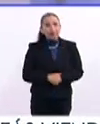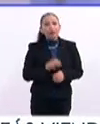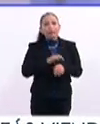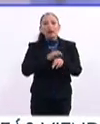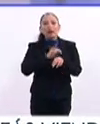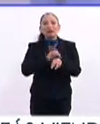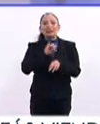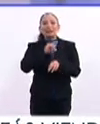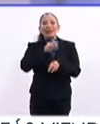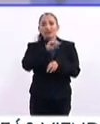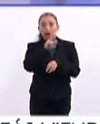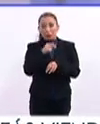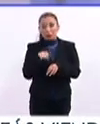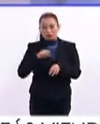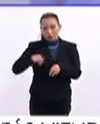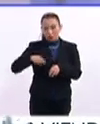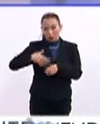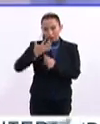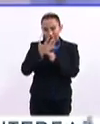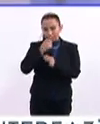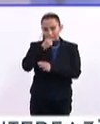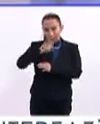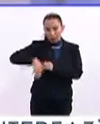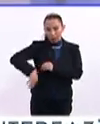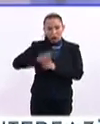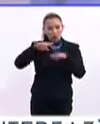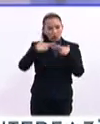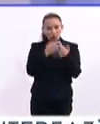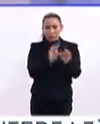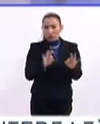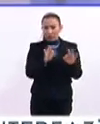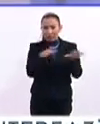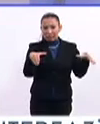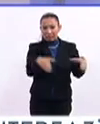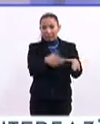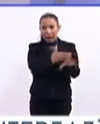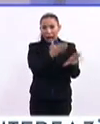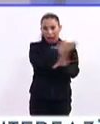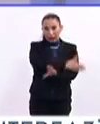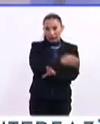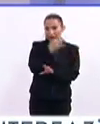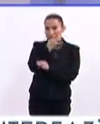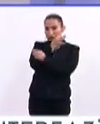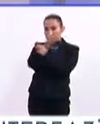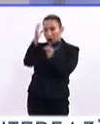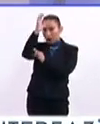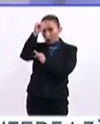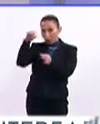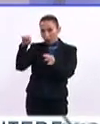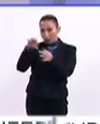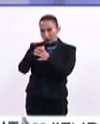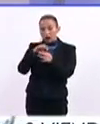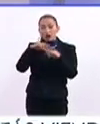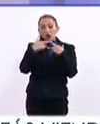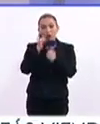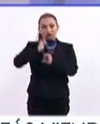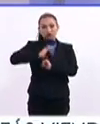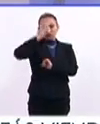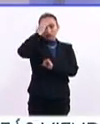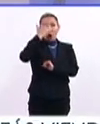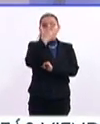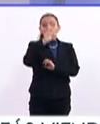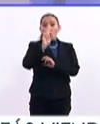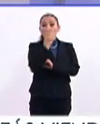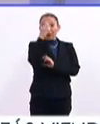amigos de Interpaz. Así como lo comentas Omar, fue una reunión muy importante en la que previo a que se diera a conocer este convenio, se reunieron los rectores de